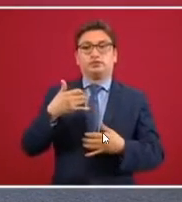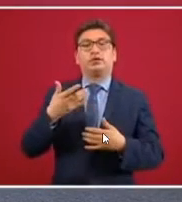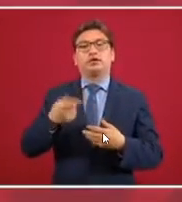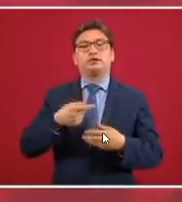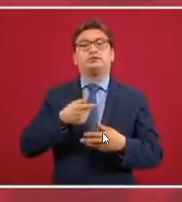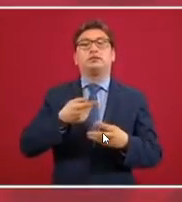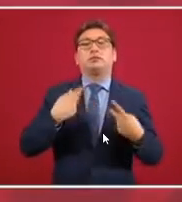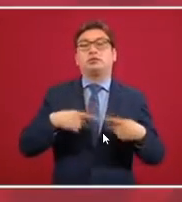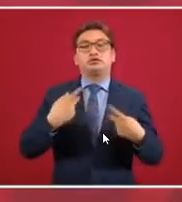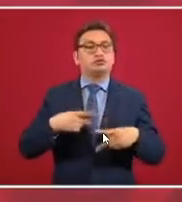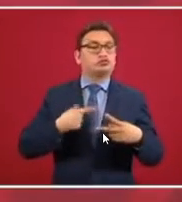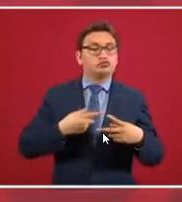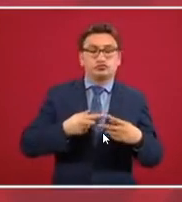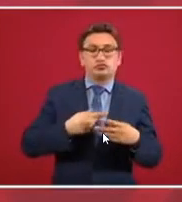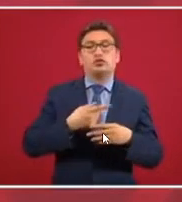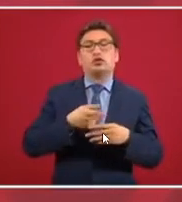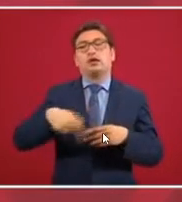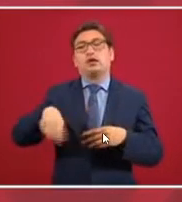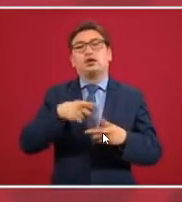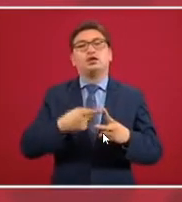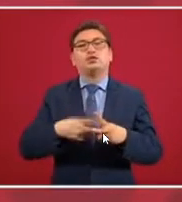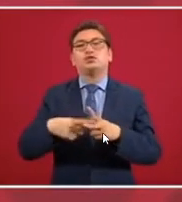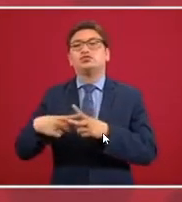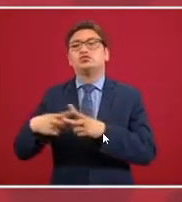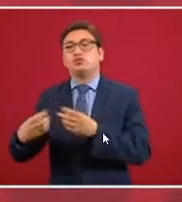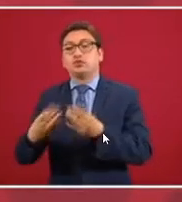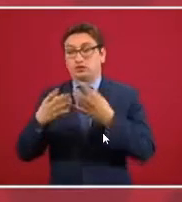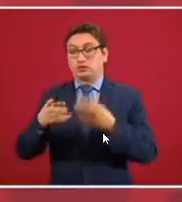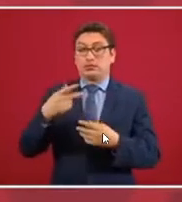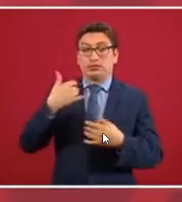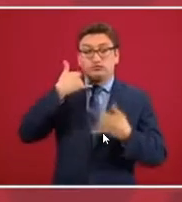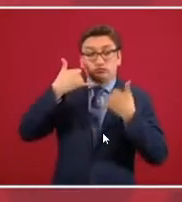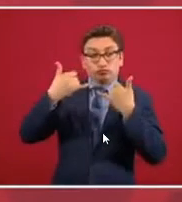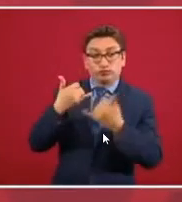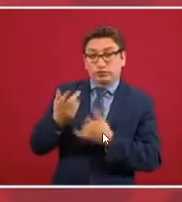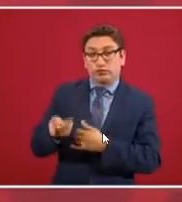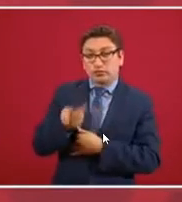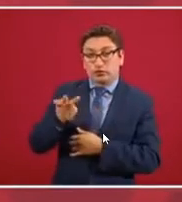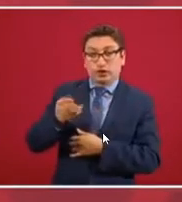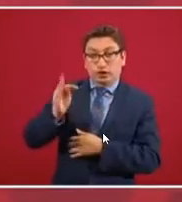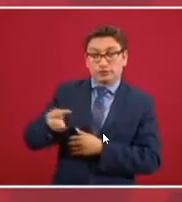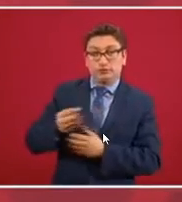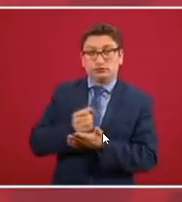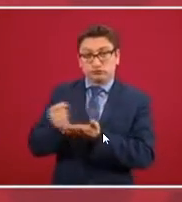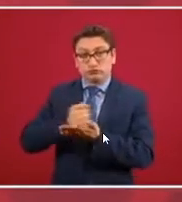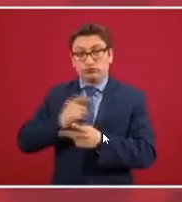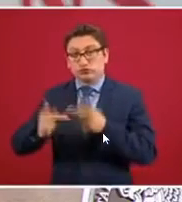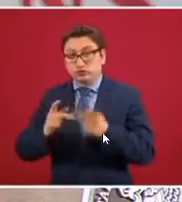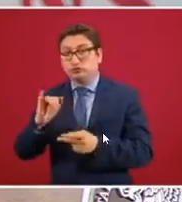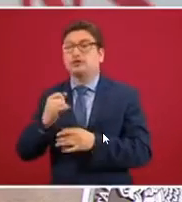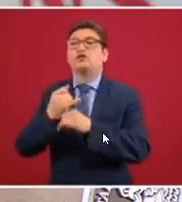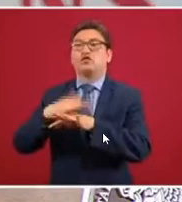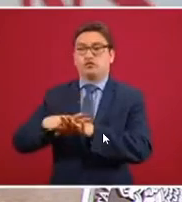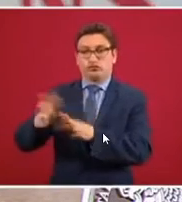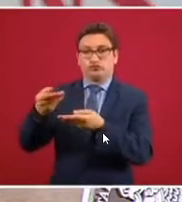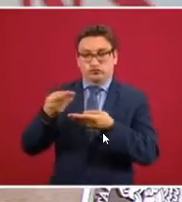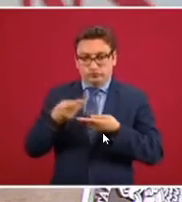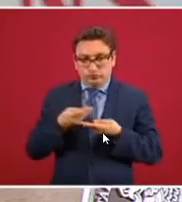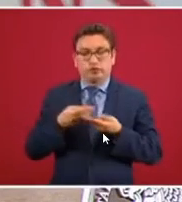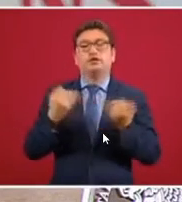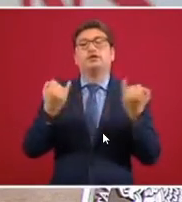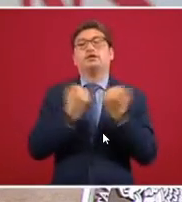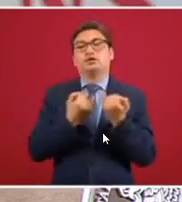trata de esto, aceptas, ya dan sus datos para saber qué sucursal